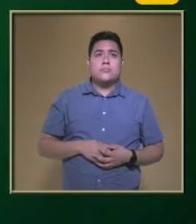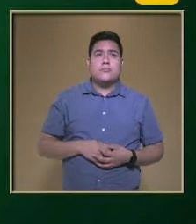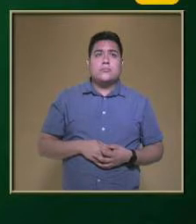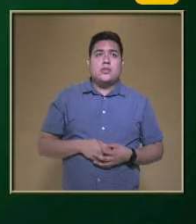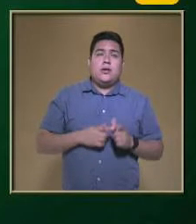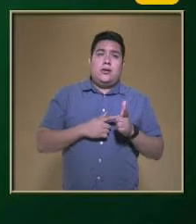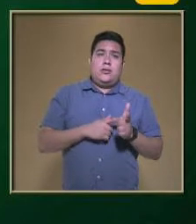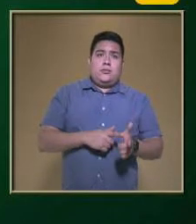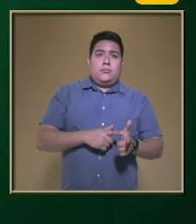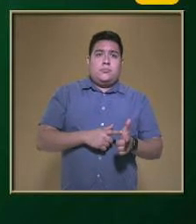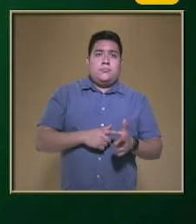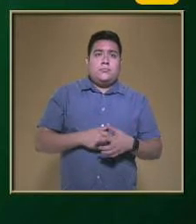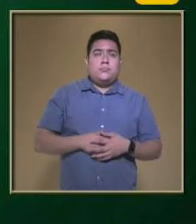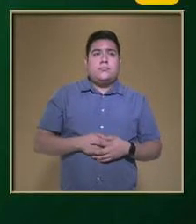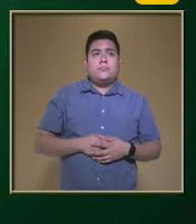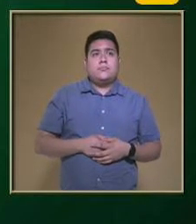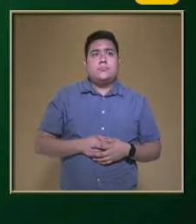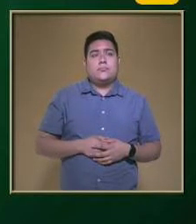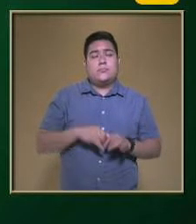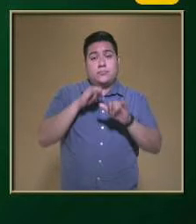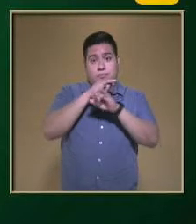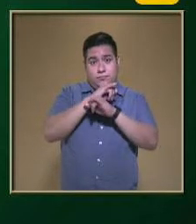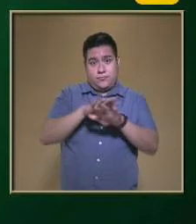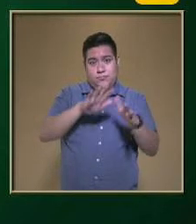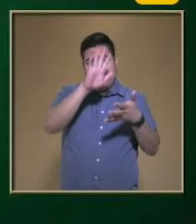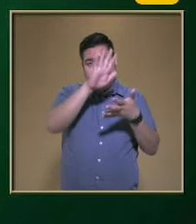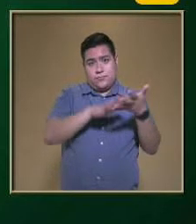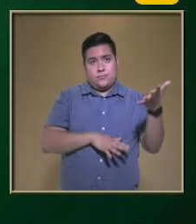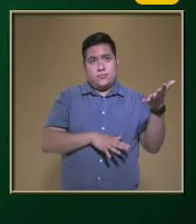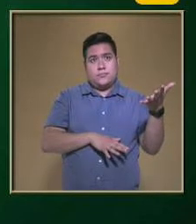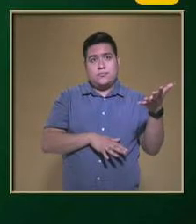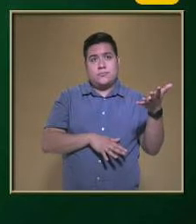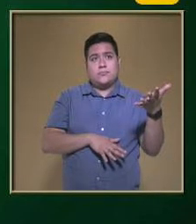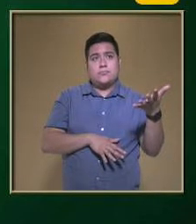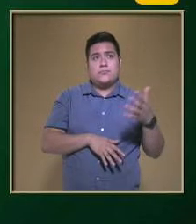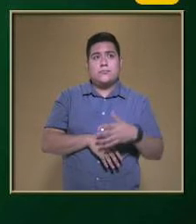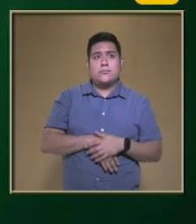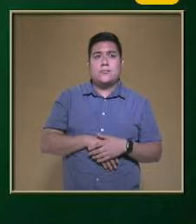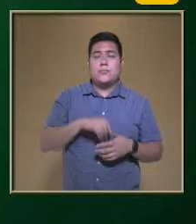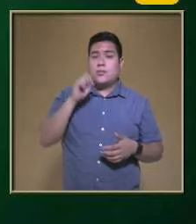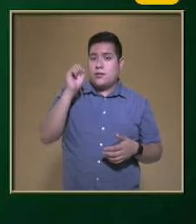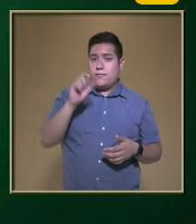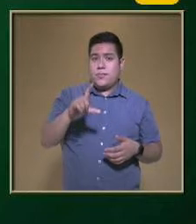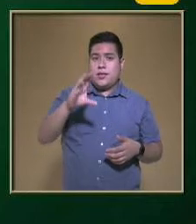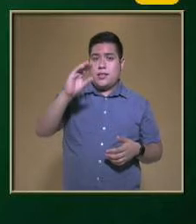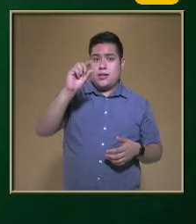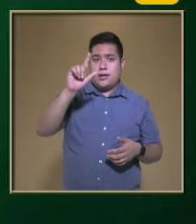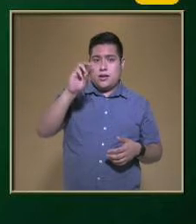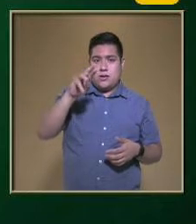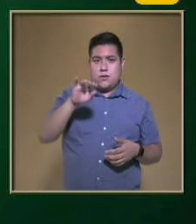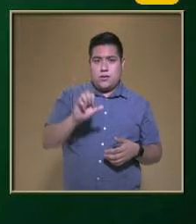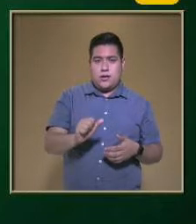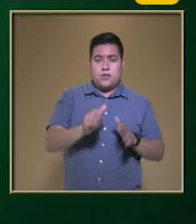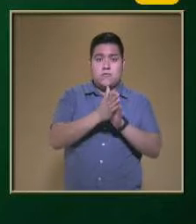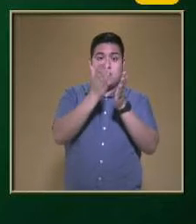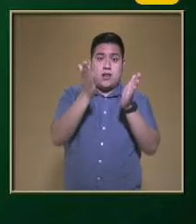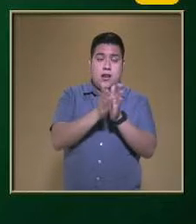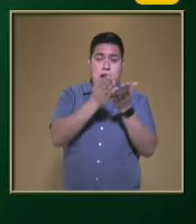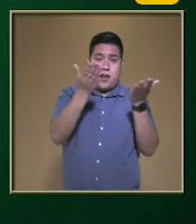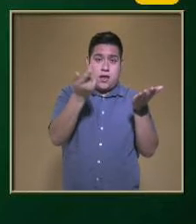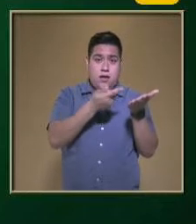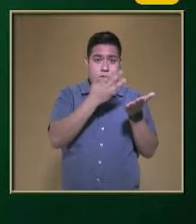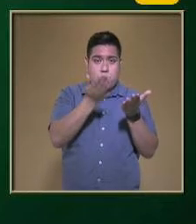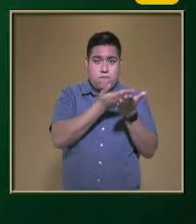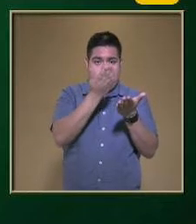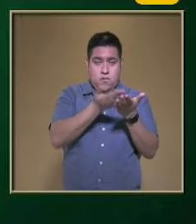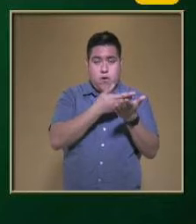Continuando Con la información En esta misma página De las calorías Se encuentra Un libro digital En el cual